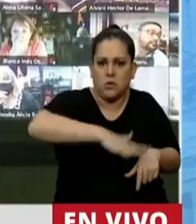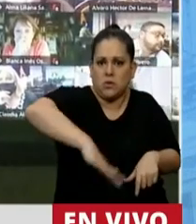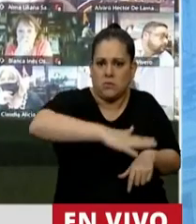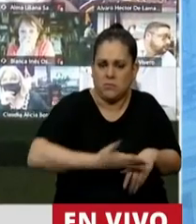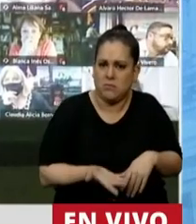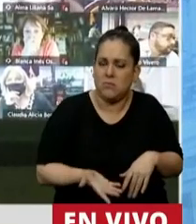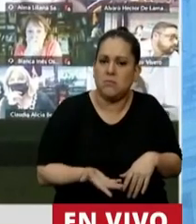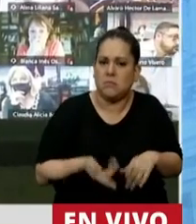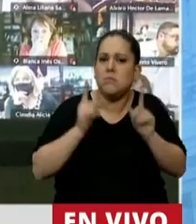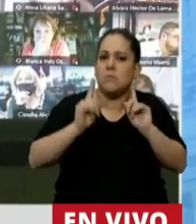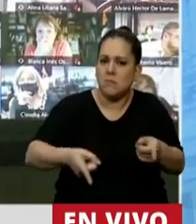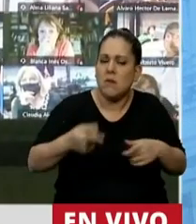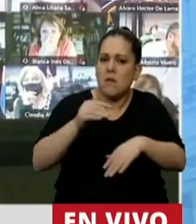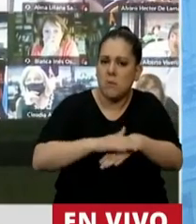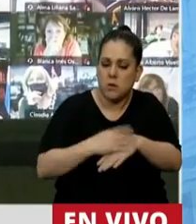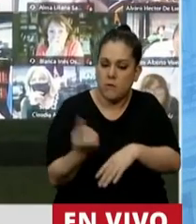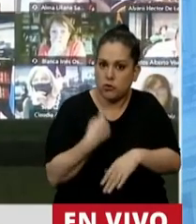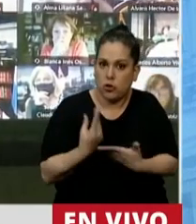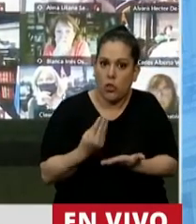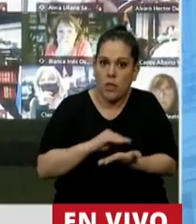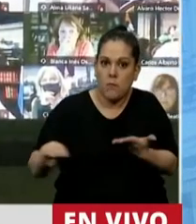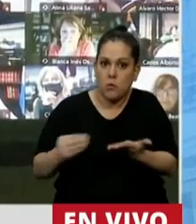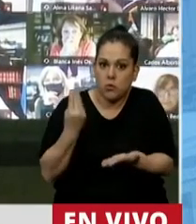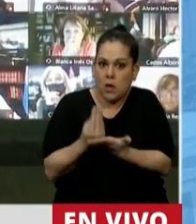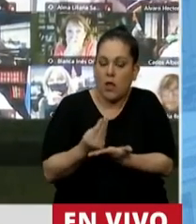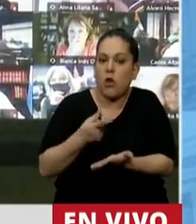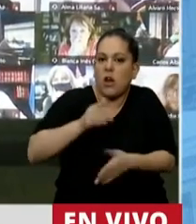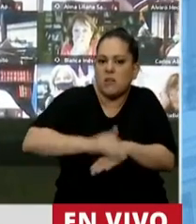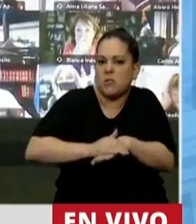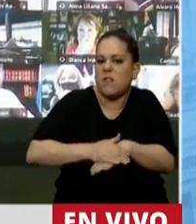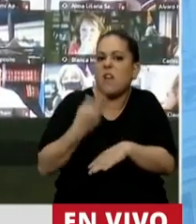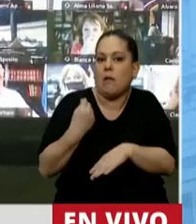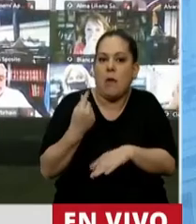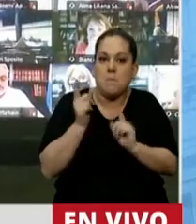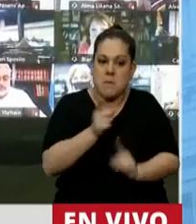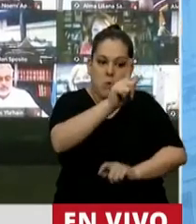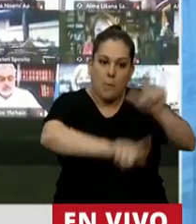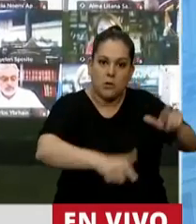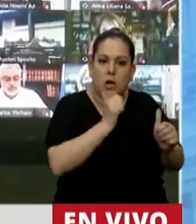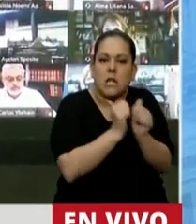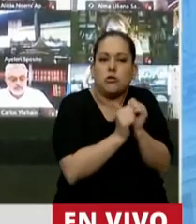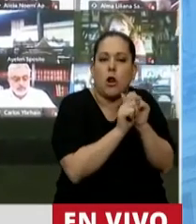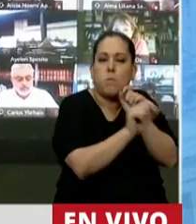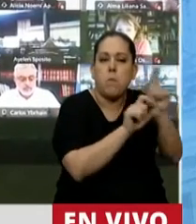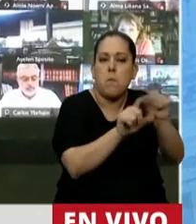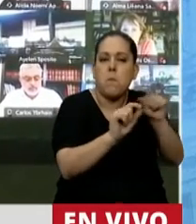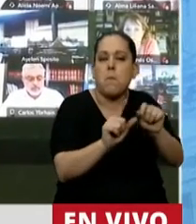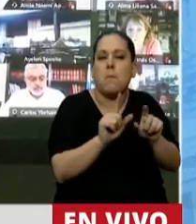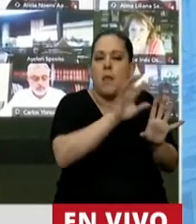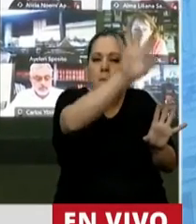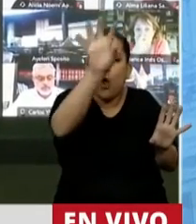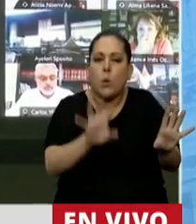también la responsabilidad que tenemos nosotros, los legisladores, es contar las historias de vida que traemos desde el interior,